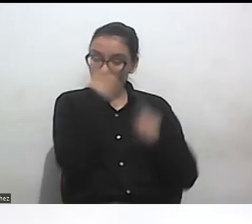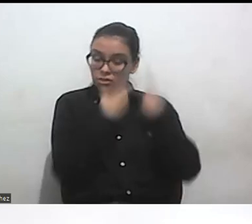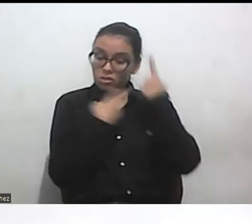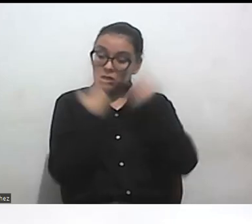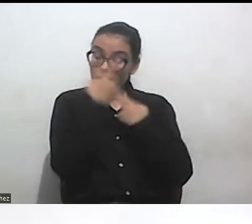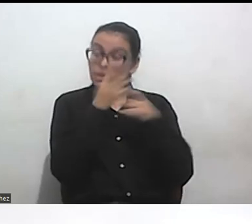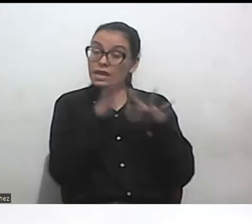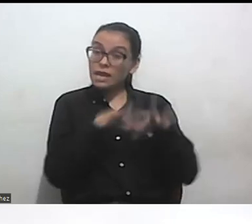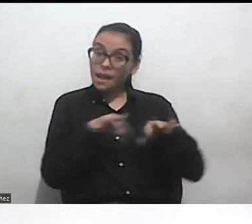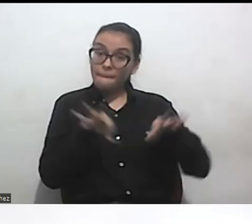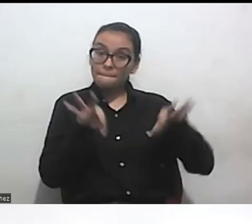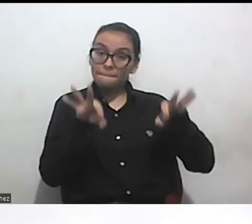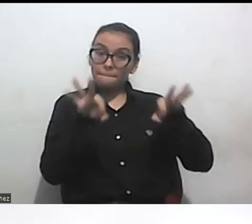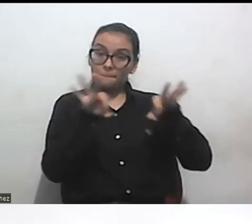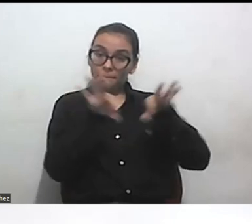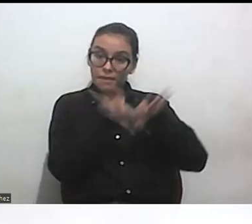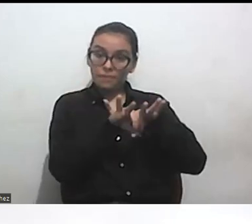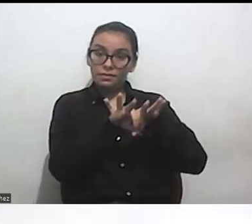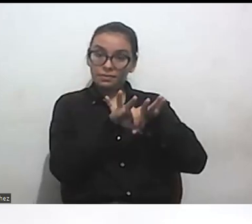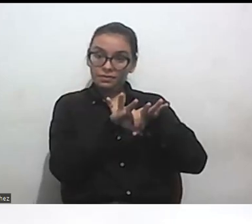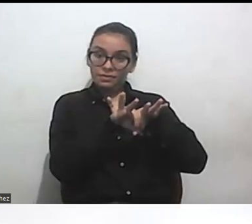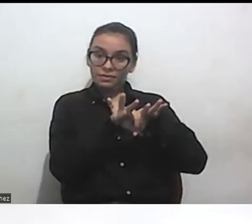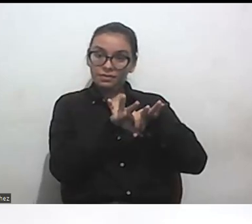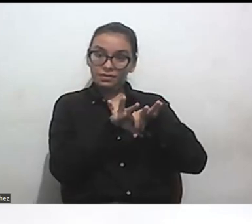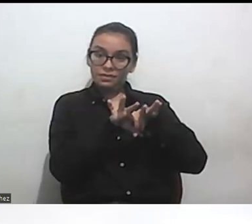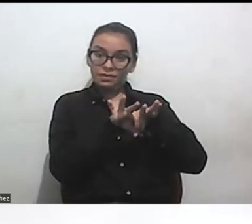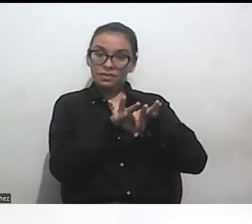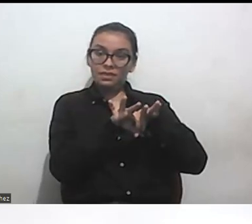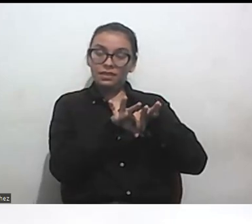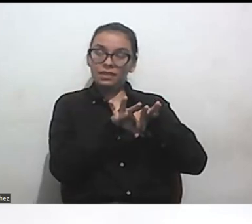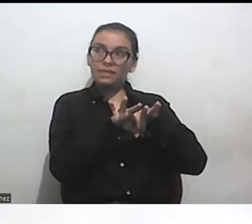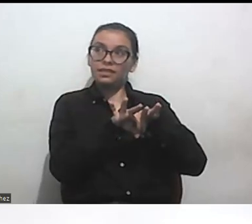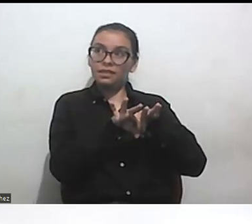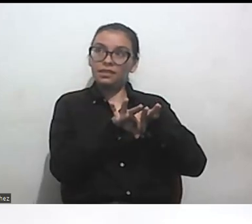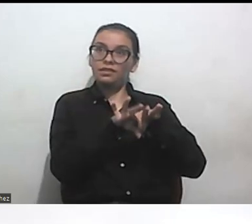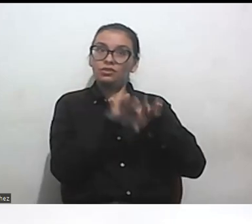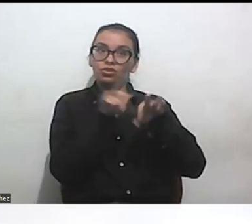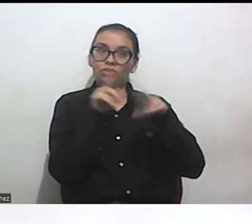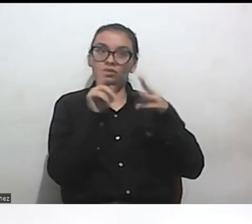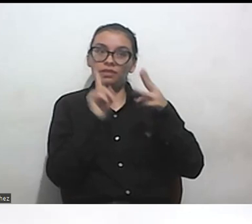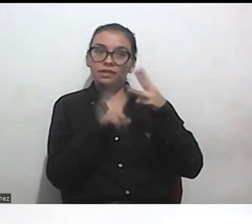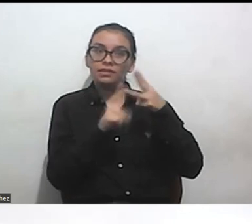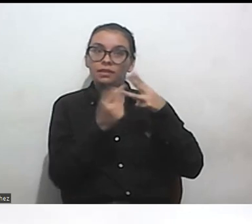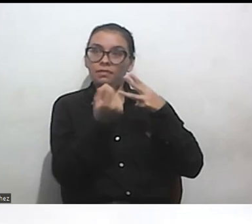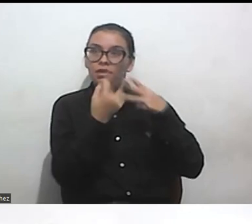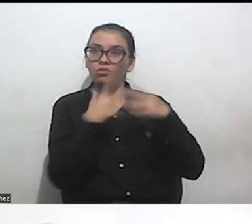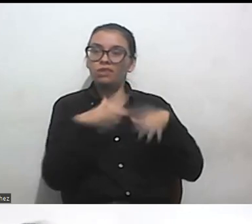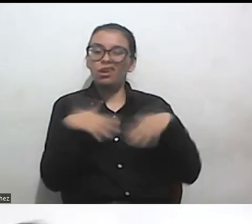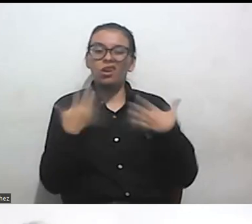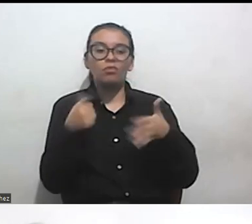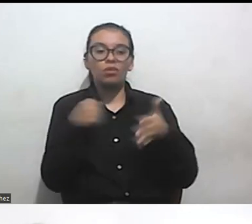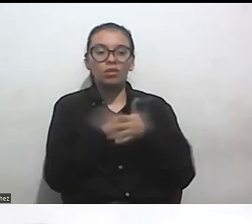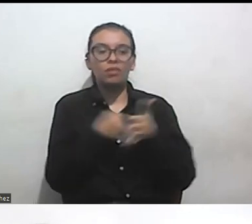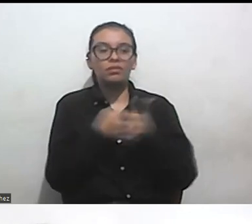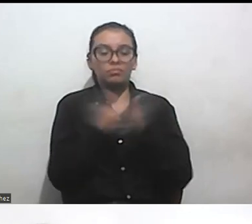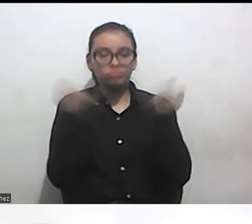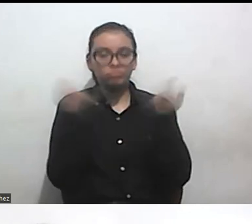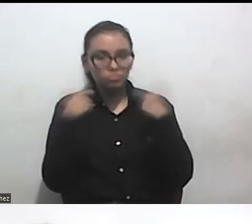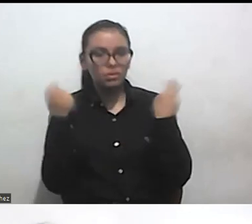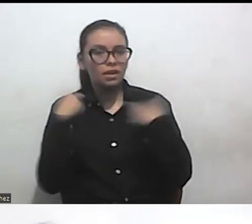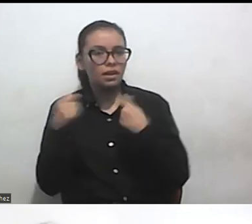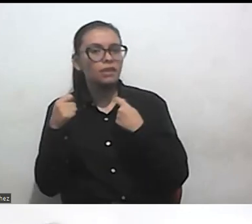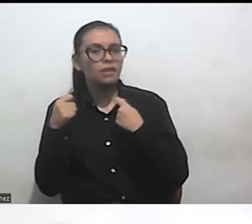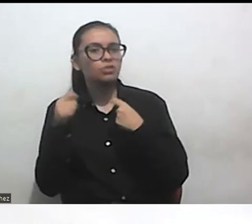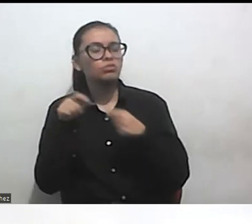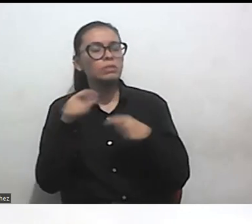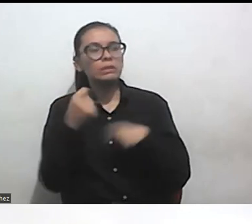importante y que esta pregunta sobre cómo habitamos los movimientos es una pregunta muy grande